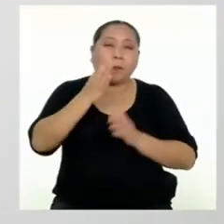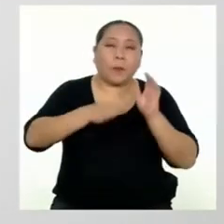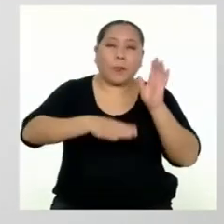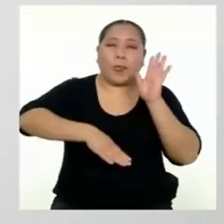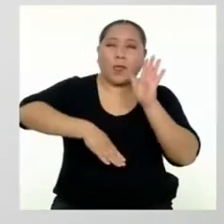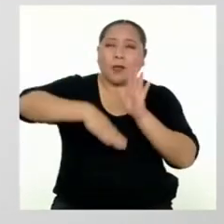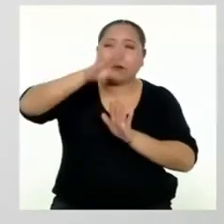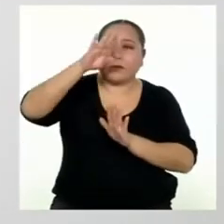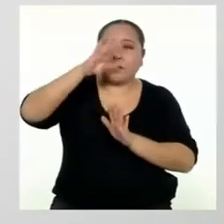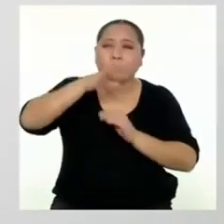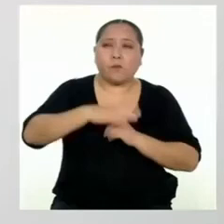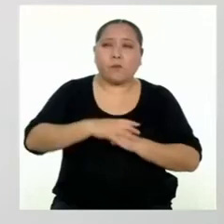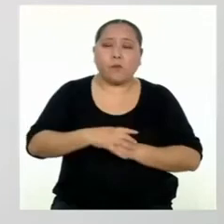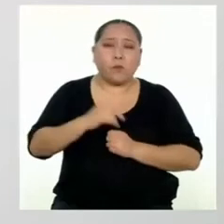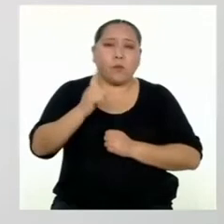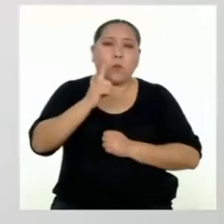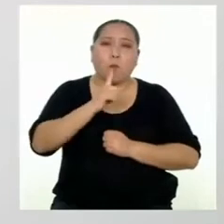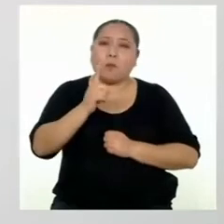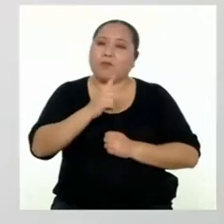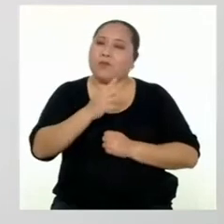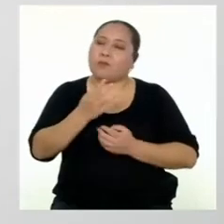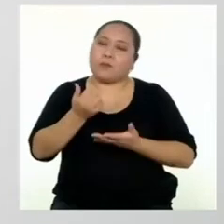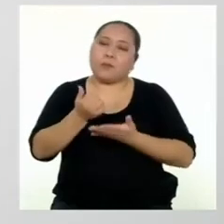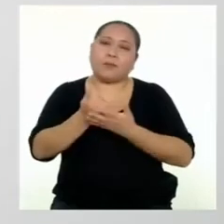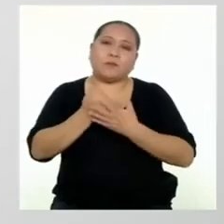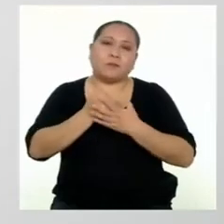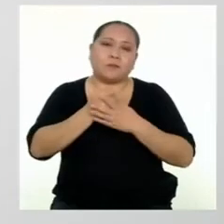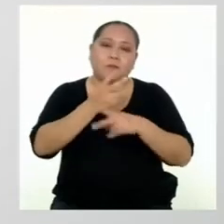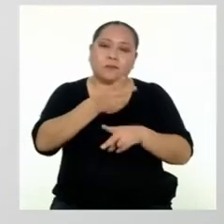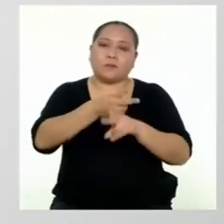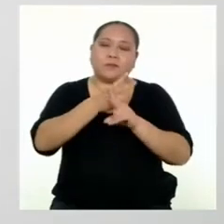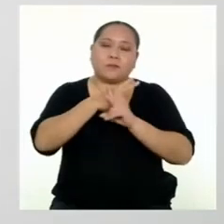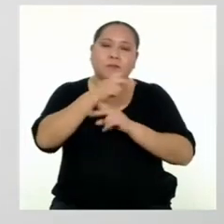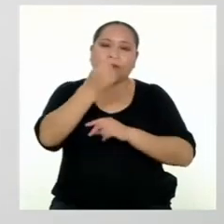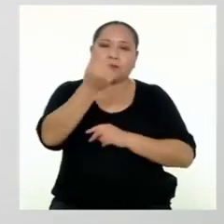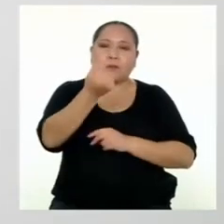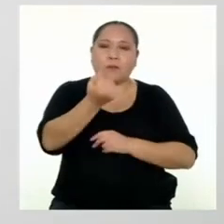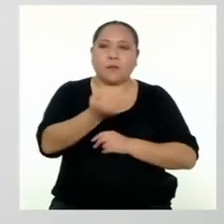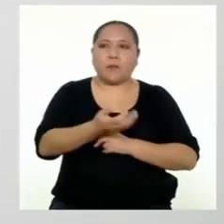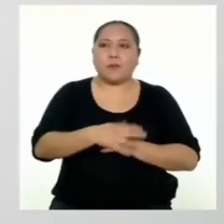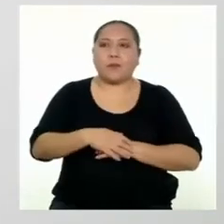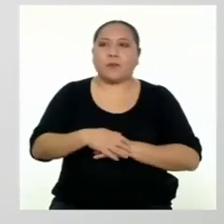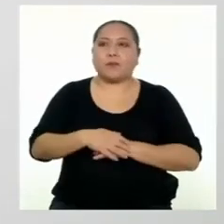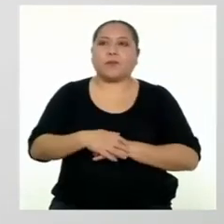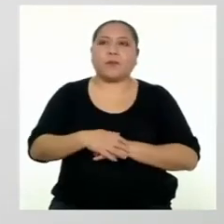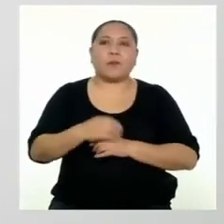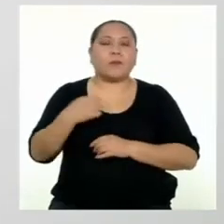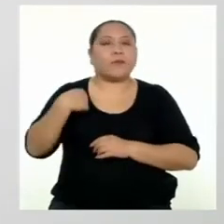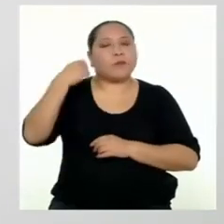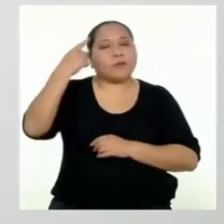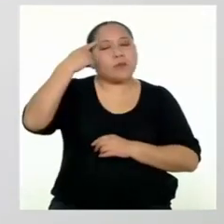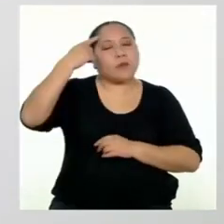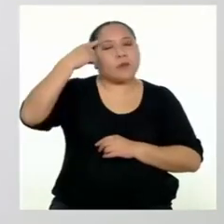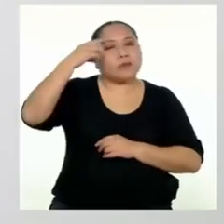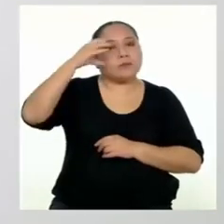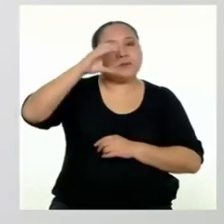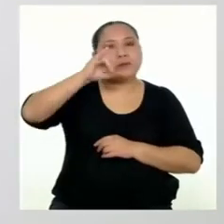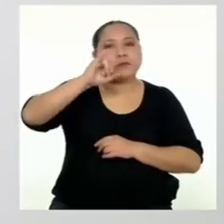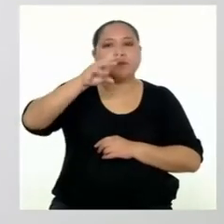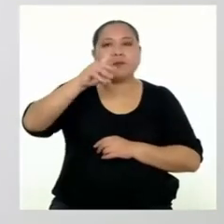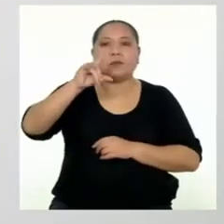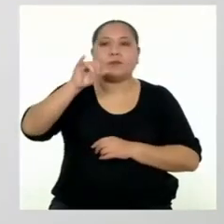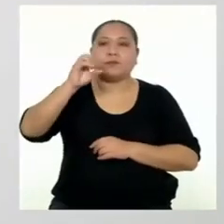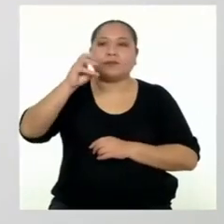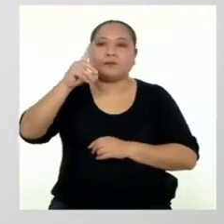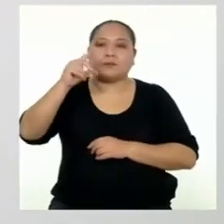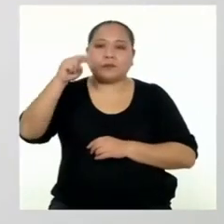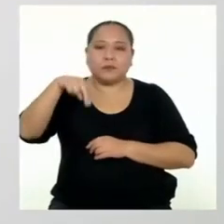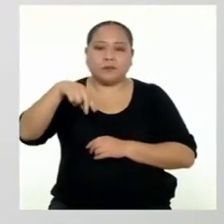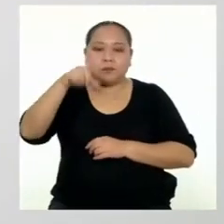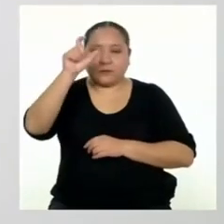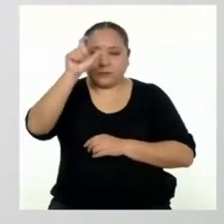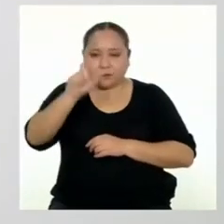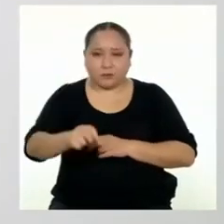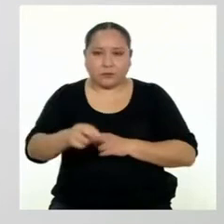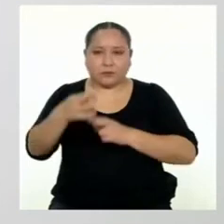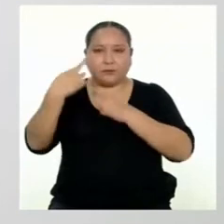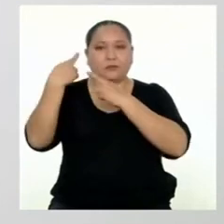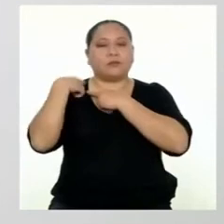ser muy altos y no nos convendría pedir el préstamo. Seamos ciudadanas y ciudadanos